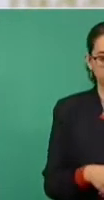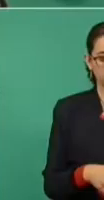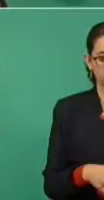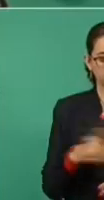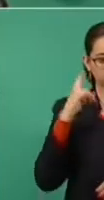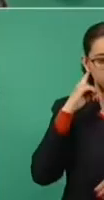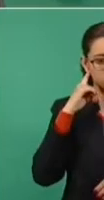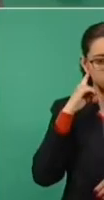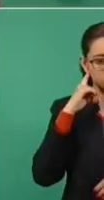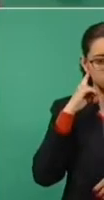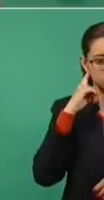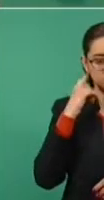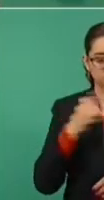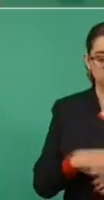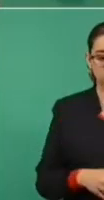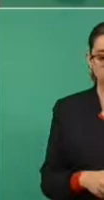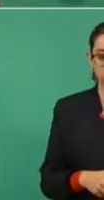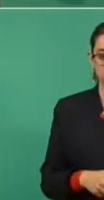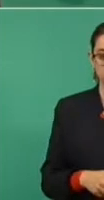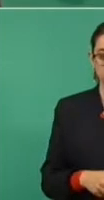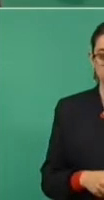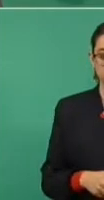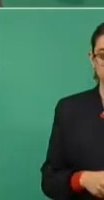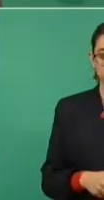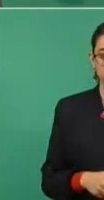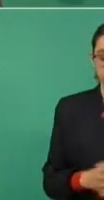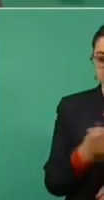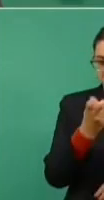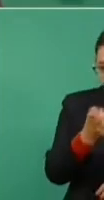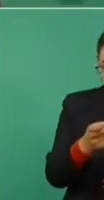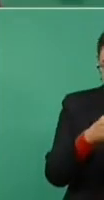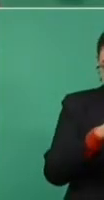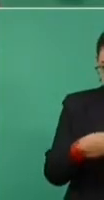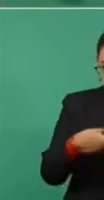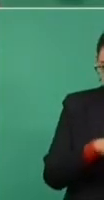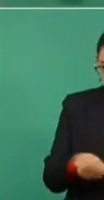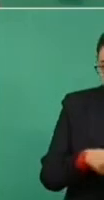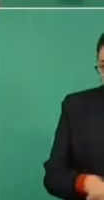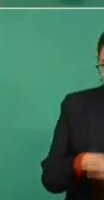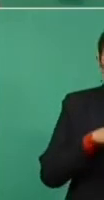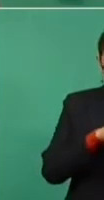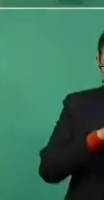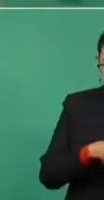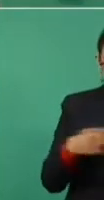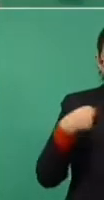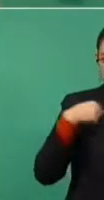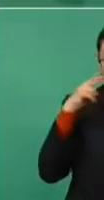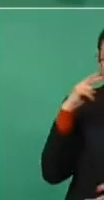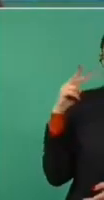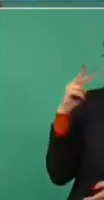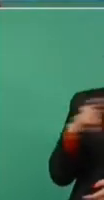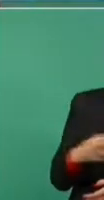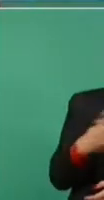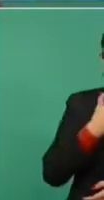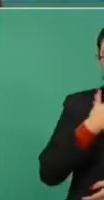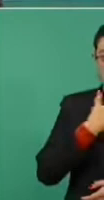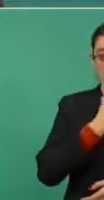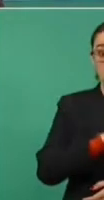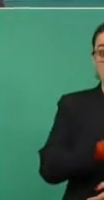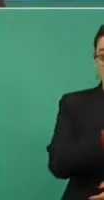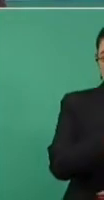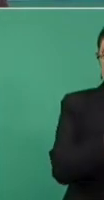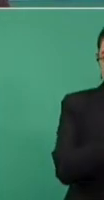No conozco esos documentos, conozco otros. Ten cuidado,